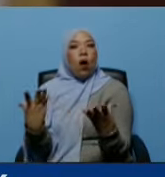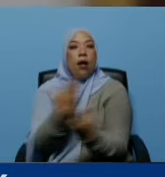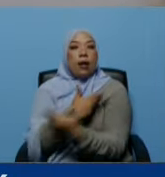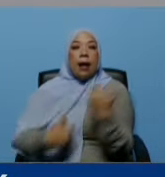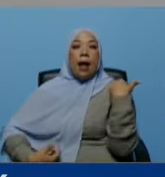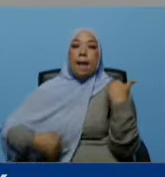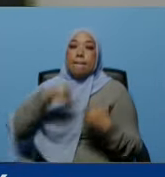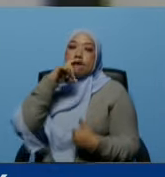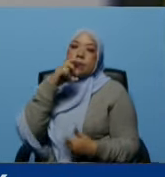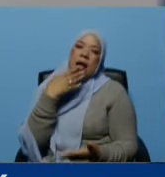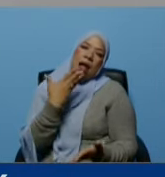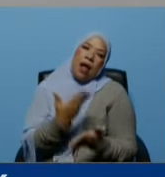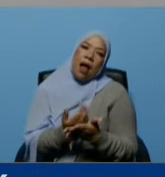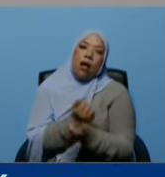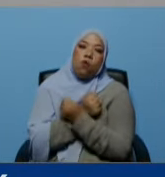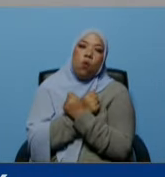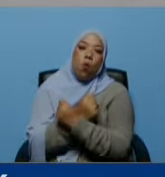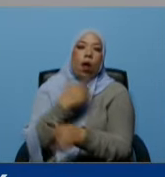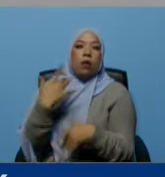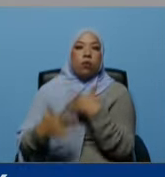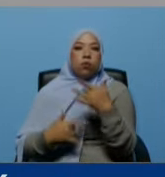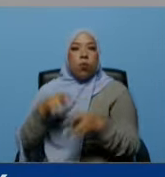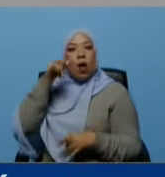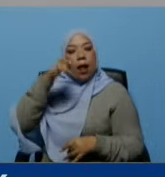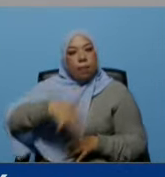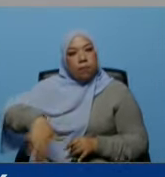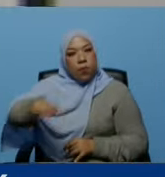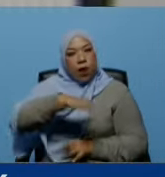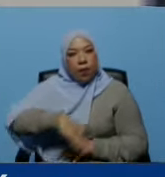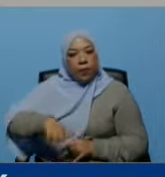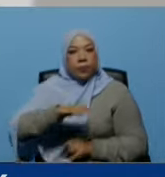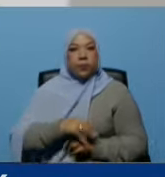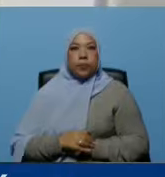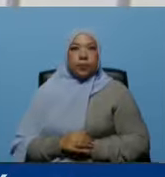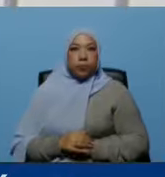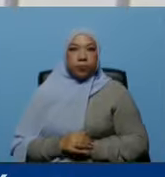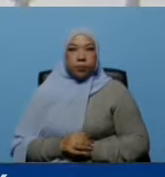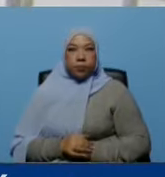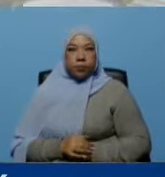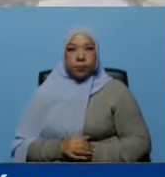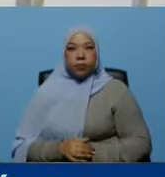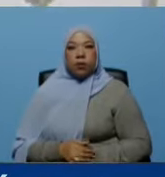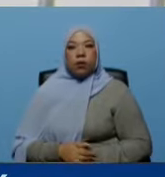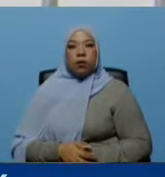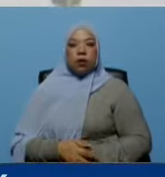las gracias con tanto amor que le estamos dando al pueblo aquí le paso al doctor Cabrera